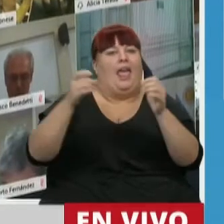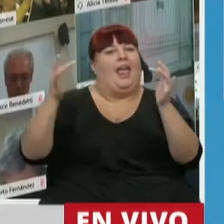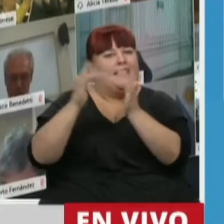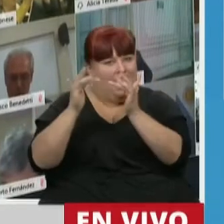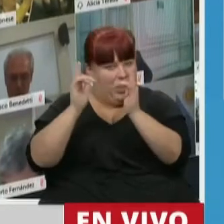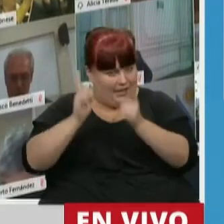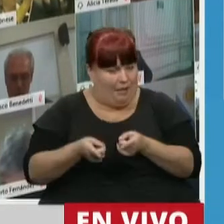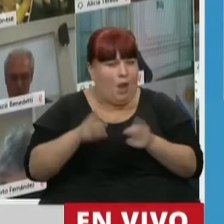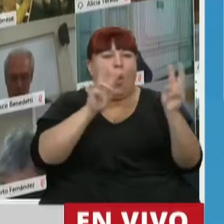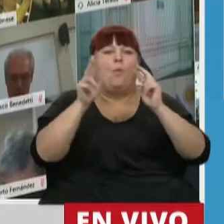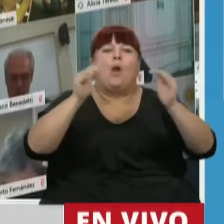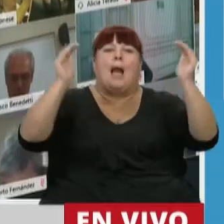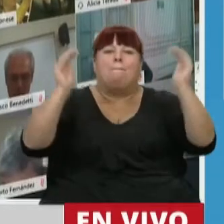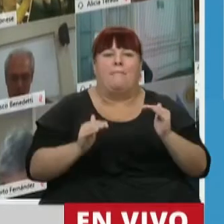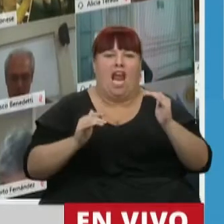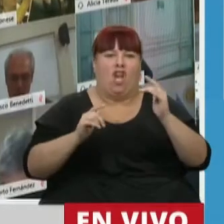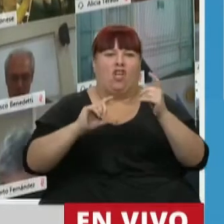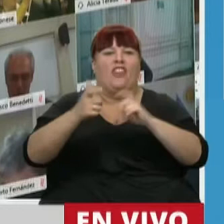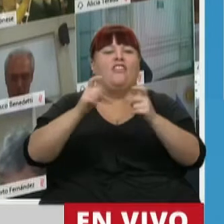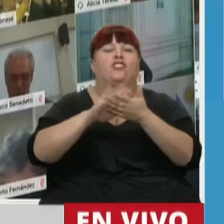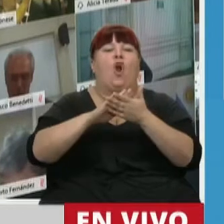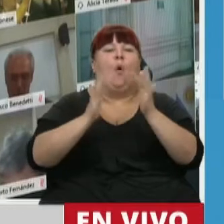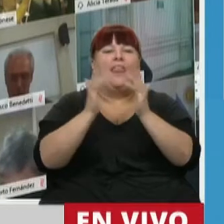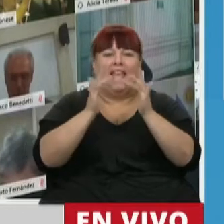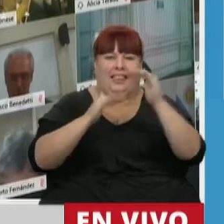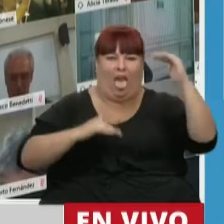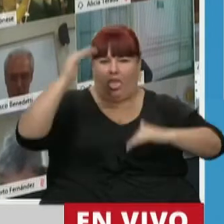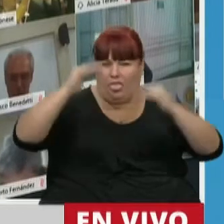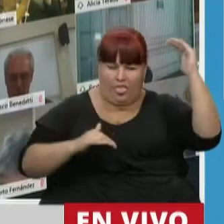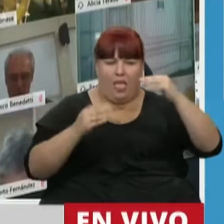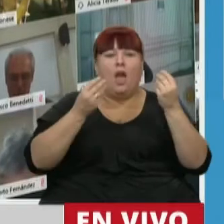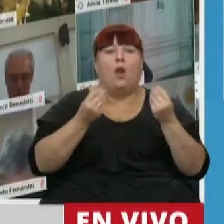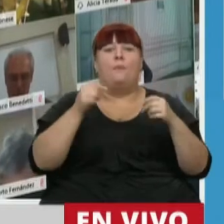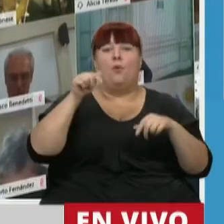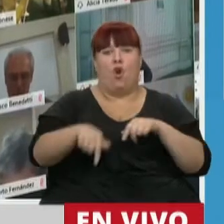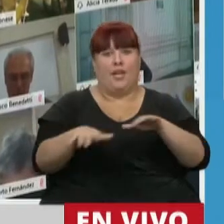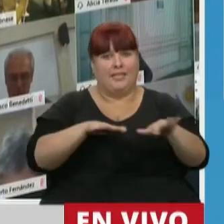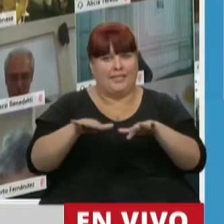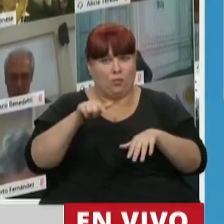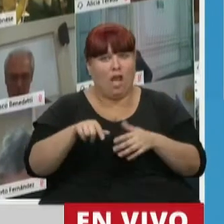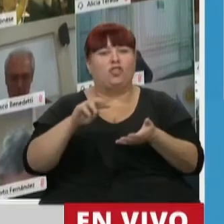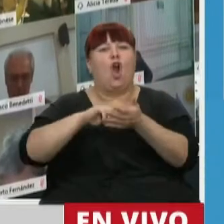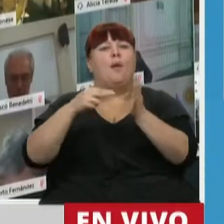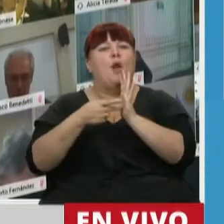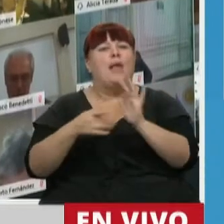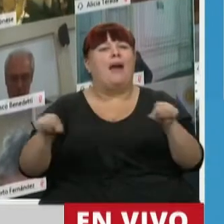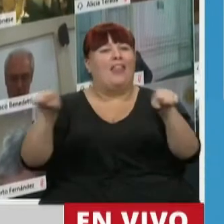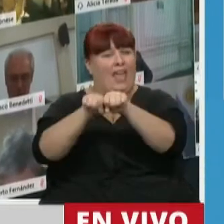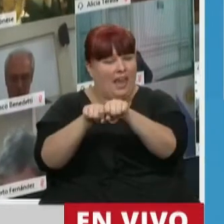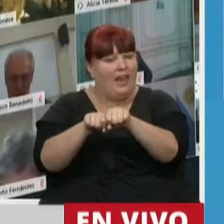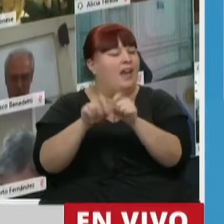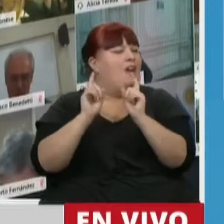trabajemos en reducir la brecha del digital. Porque hoy, frente a este escenario, los problemas de conectividad